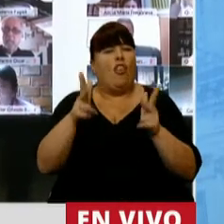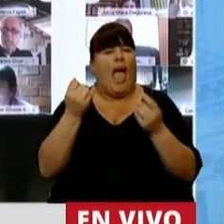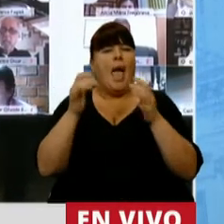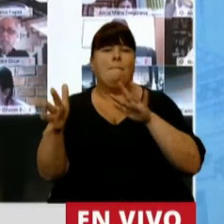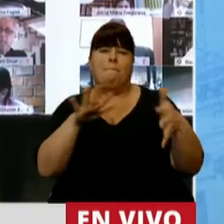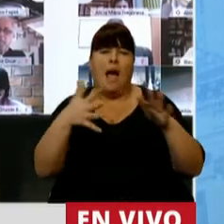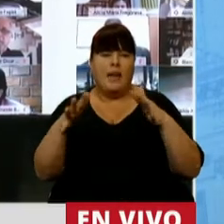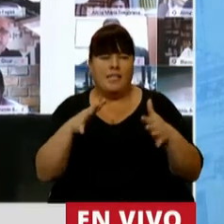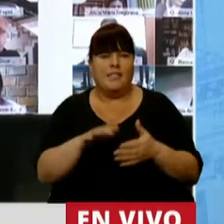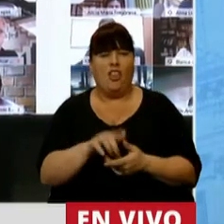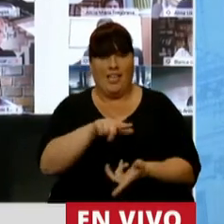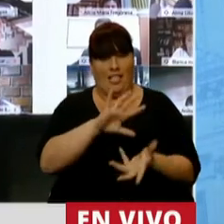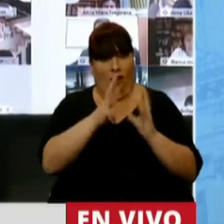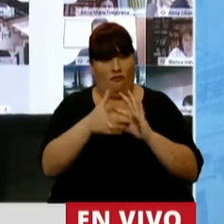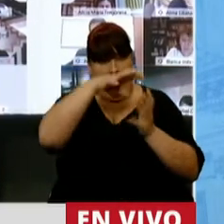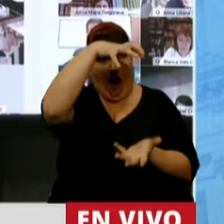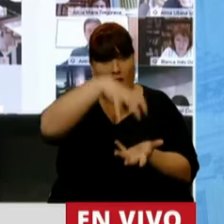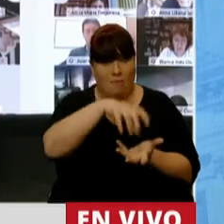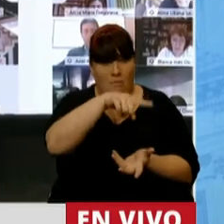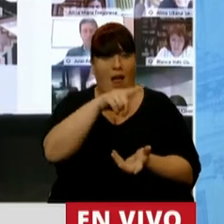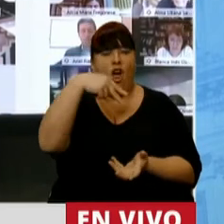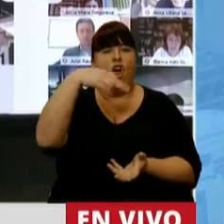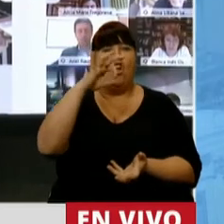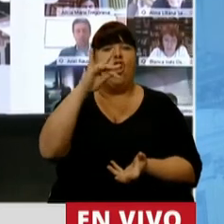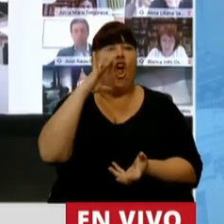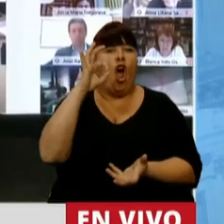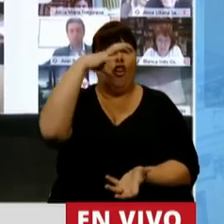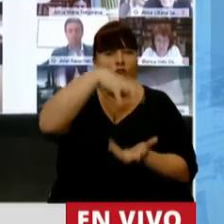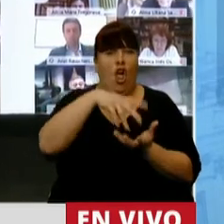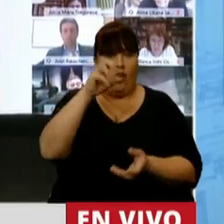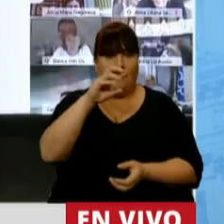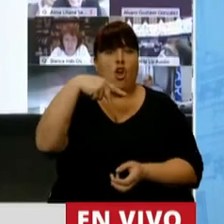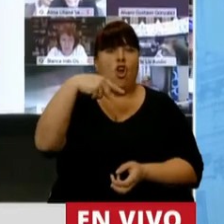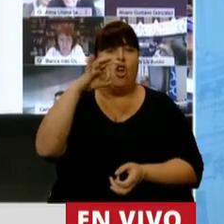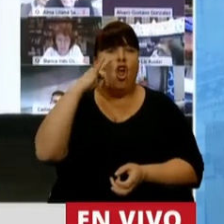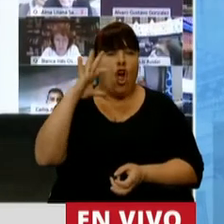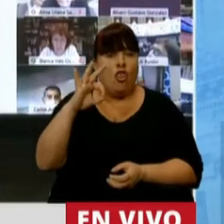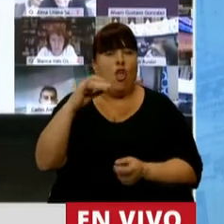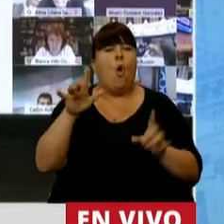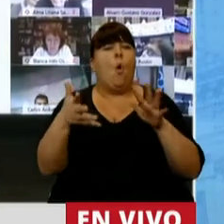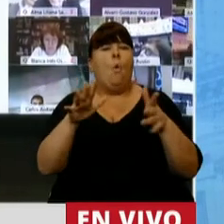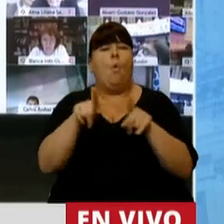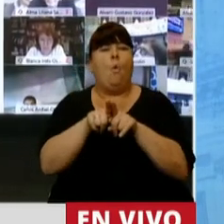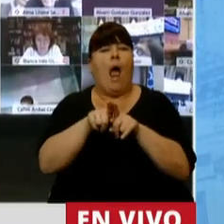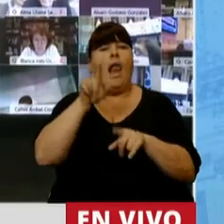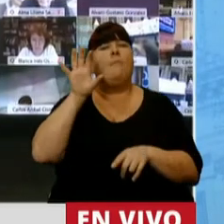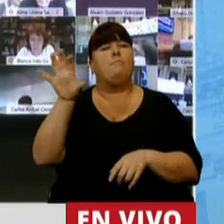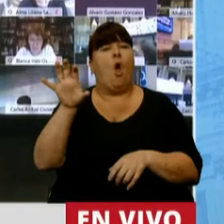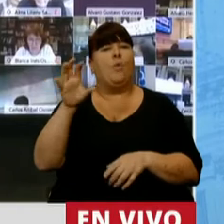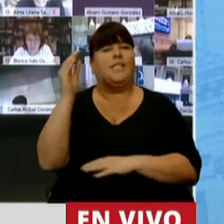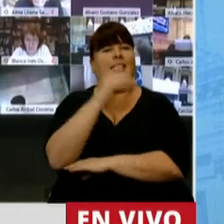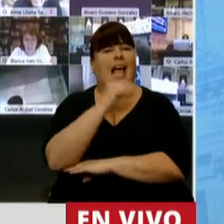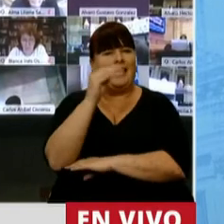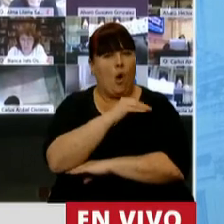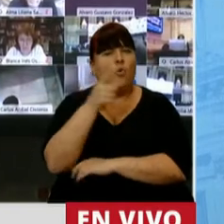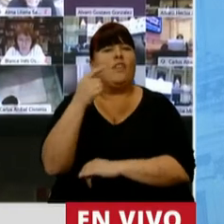que tiene esta institución del nodio, esta organización del nodio, con lo que sucede en la provincia de Santa